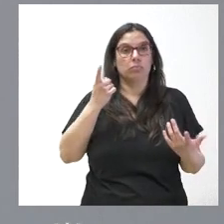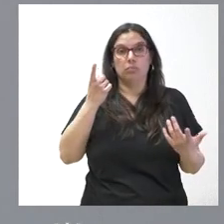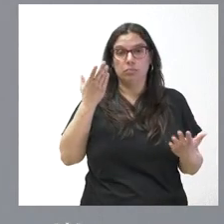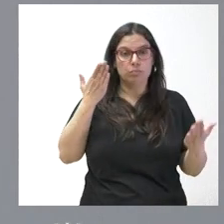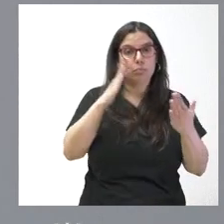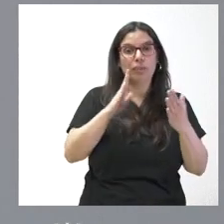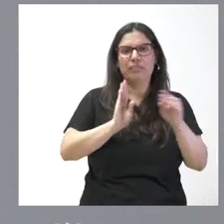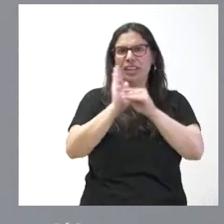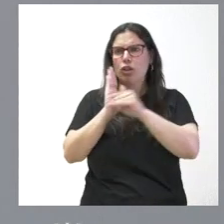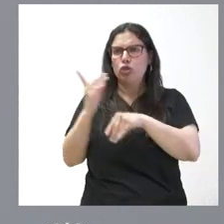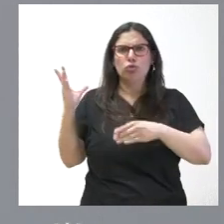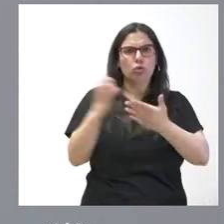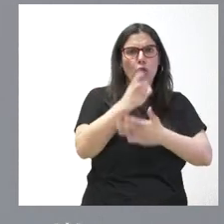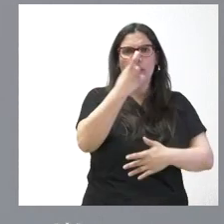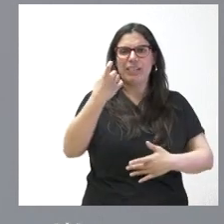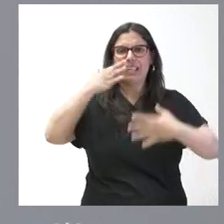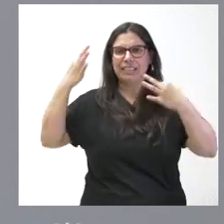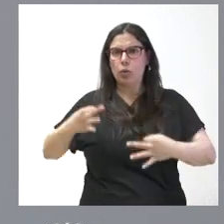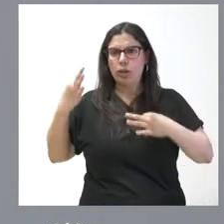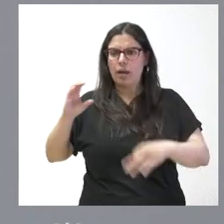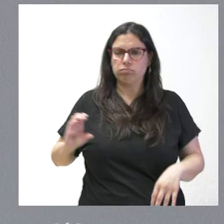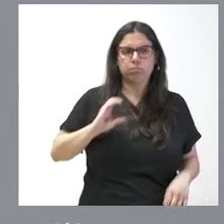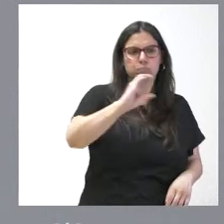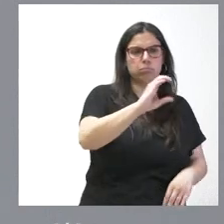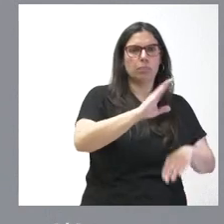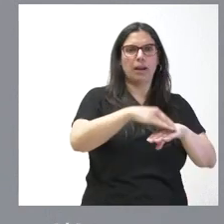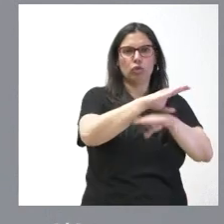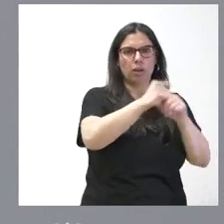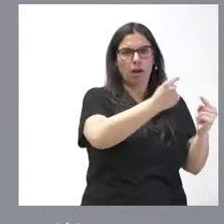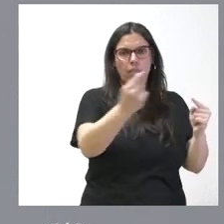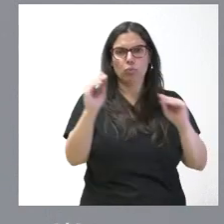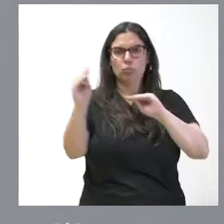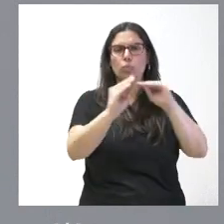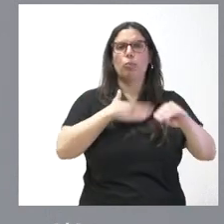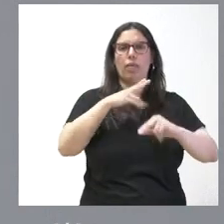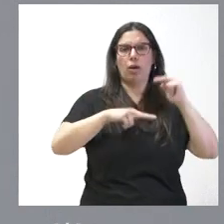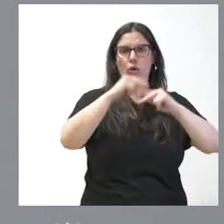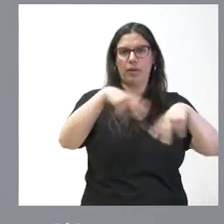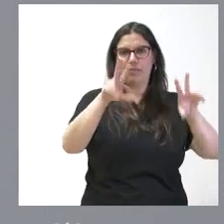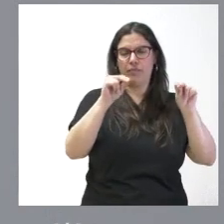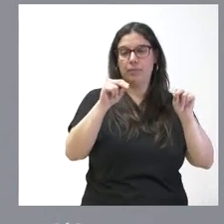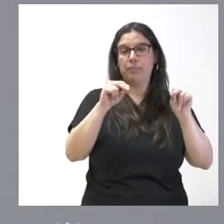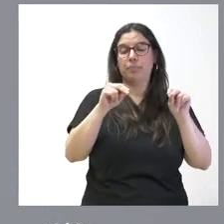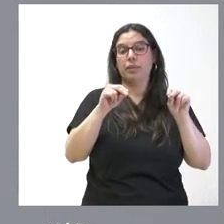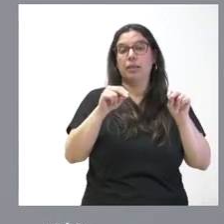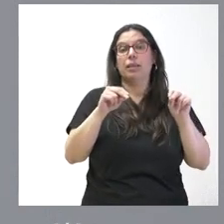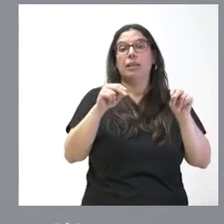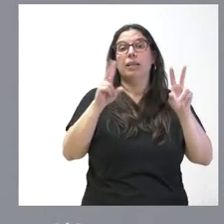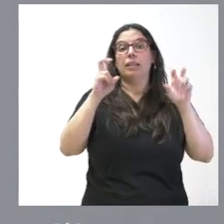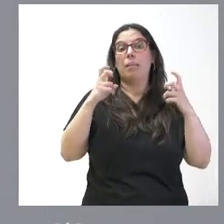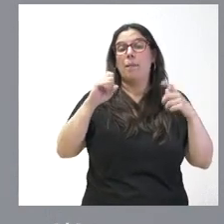financiación que sea precisa la aseguraremos la pondremos a disposición de las consejerías para que esta obra se pueda terminar la cuestión va a ser en un trámite